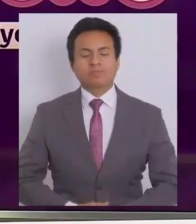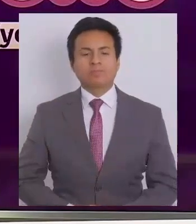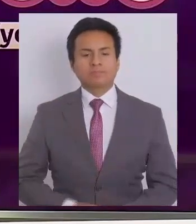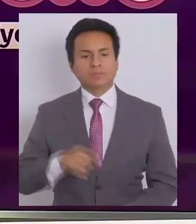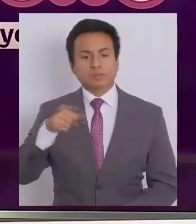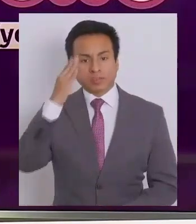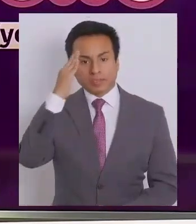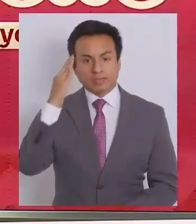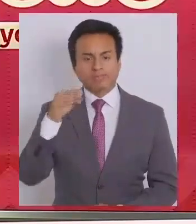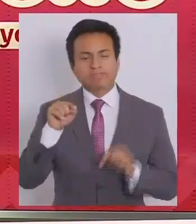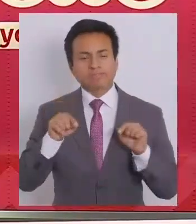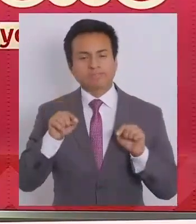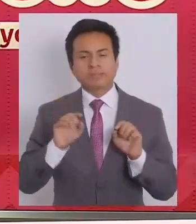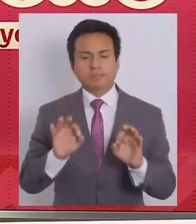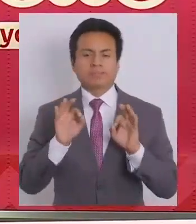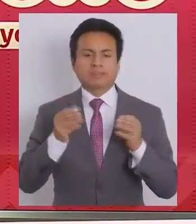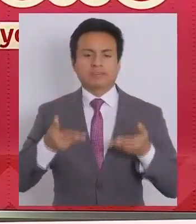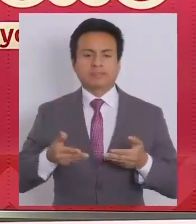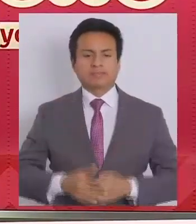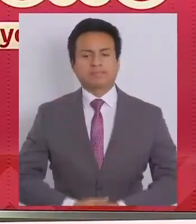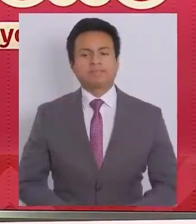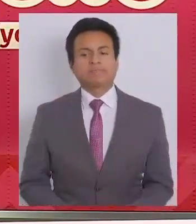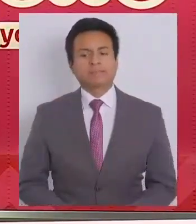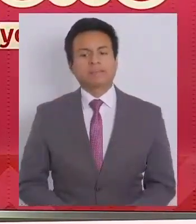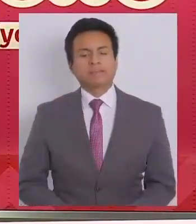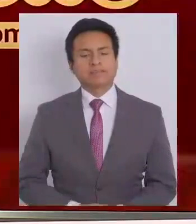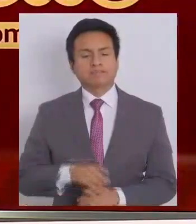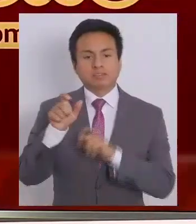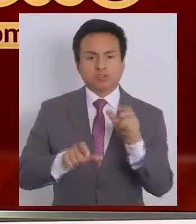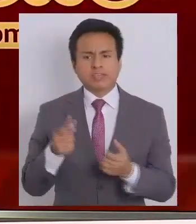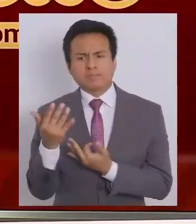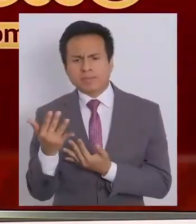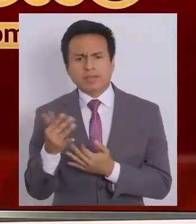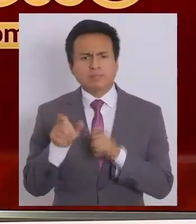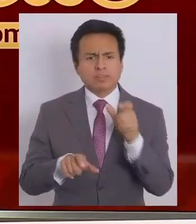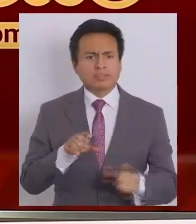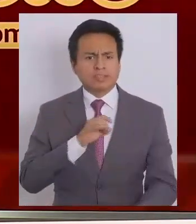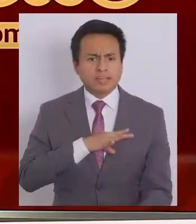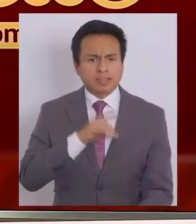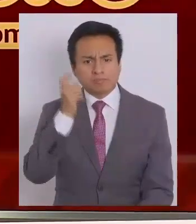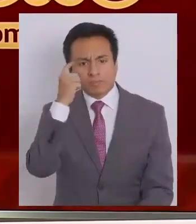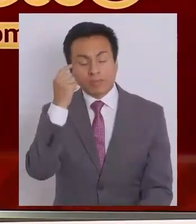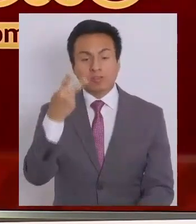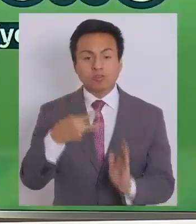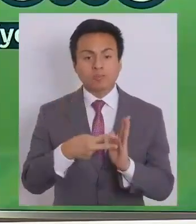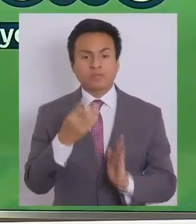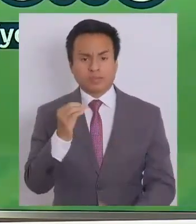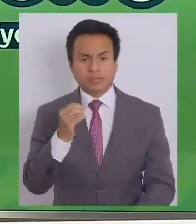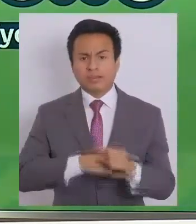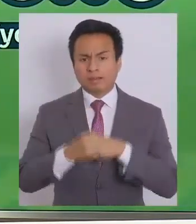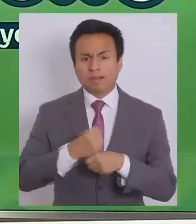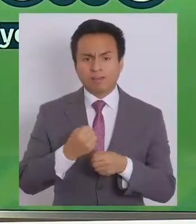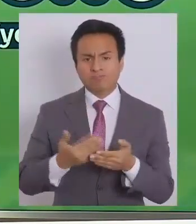Hoy día es un día muy especial, es un día muy esperado por parte de los chilenos. Si el 2020 fue un